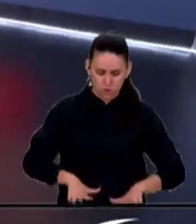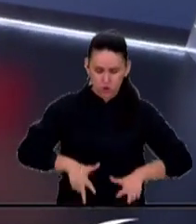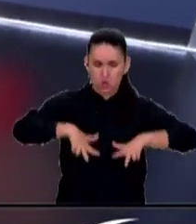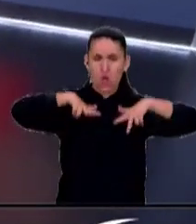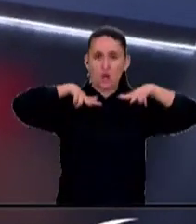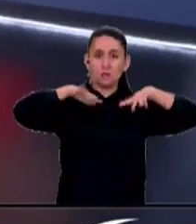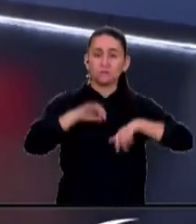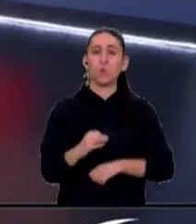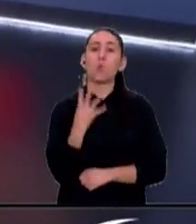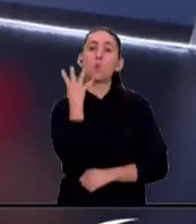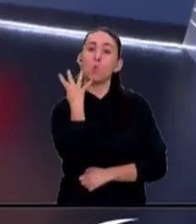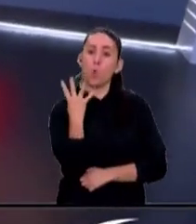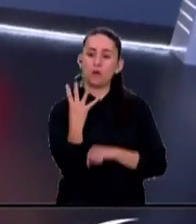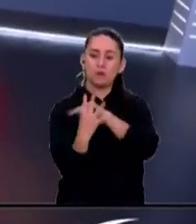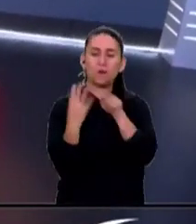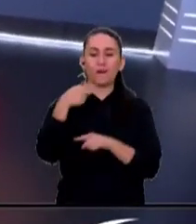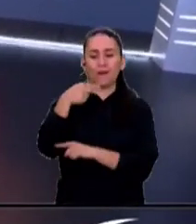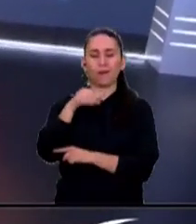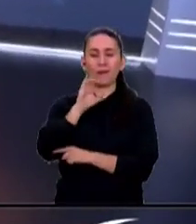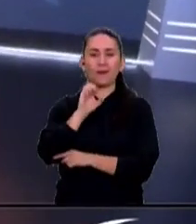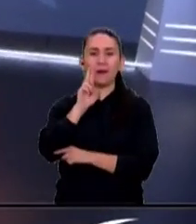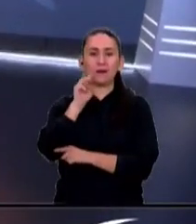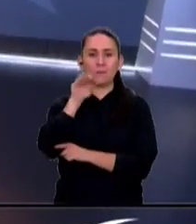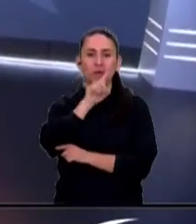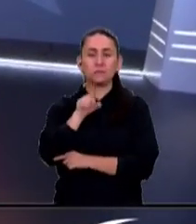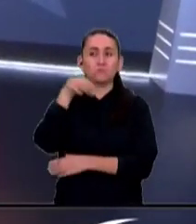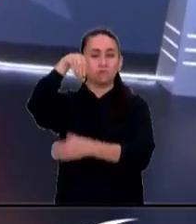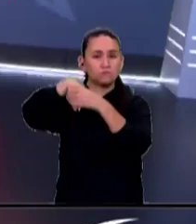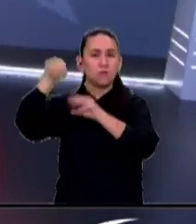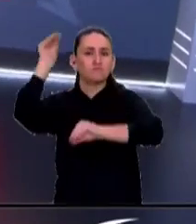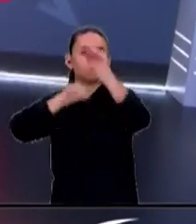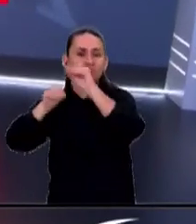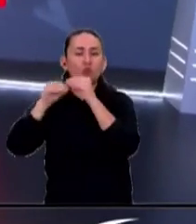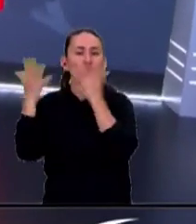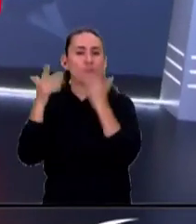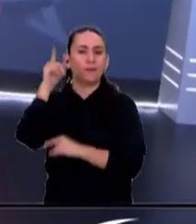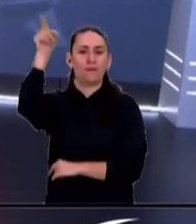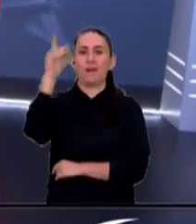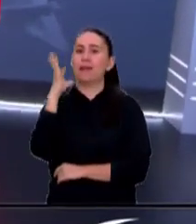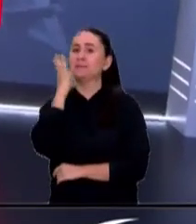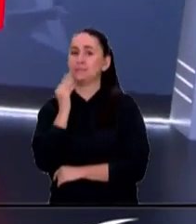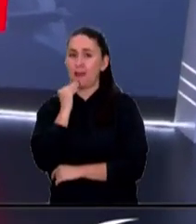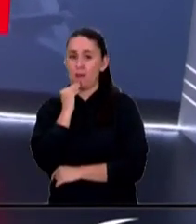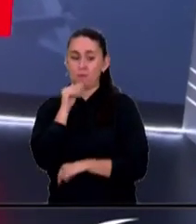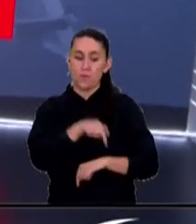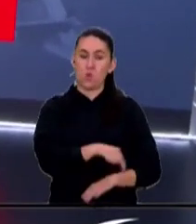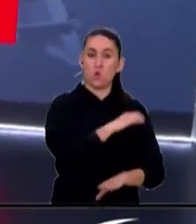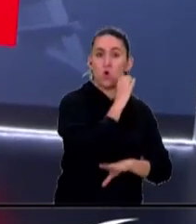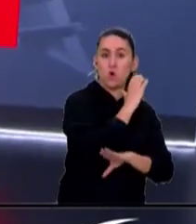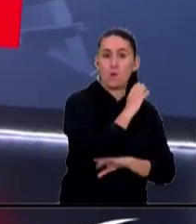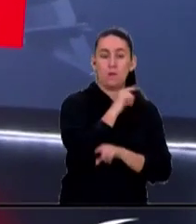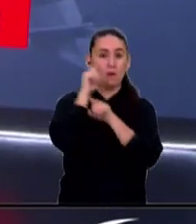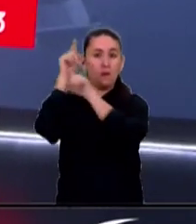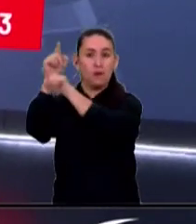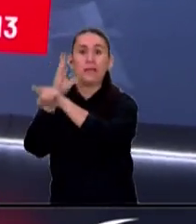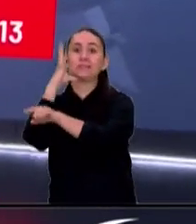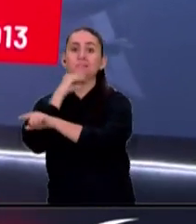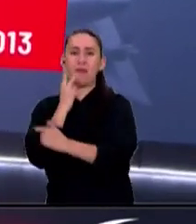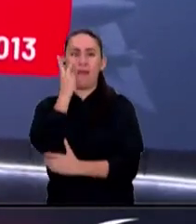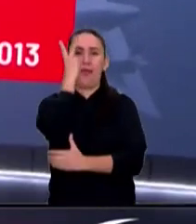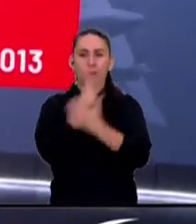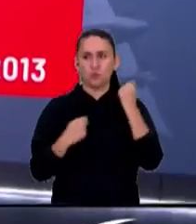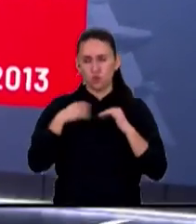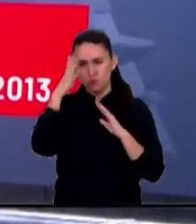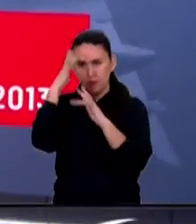cuatro hermes fabricados por la empresa israelí Elbit Systems. En el ámbito económico, ambas naciones han reforzado su relación a través de un